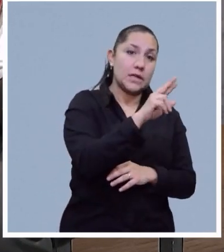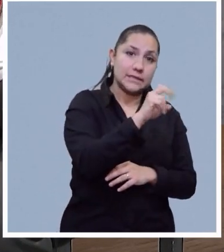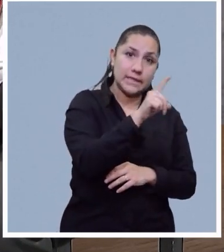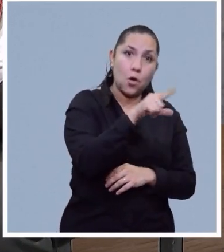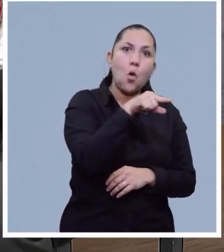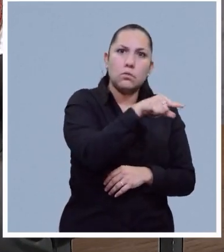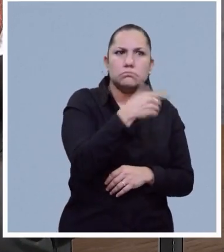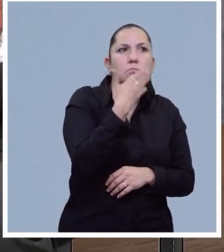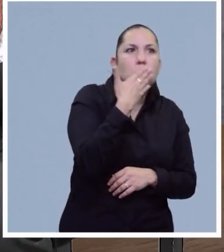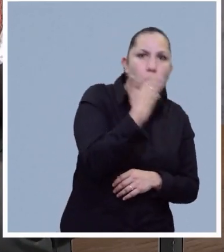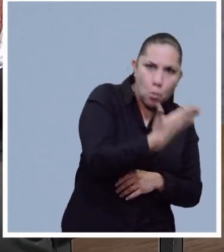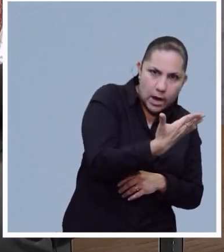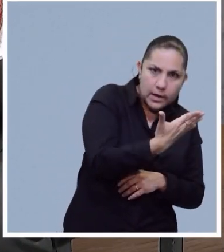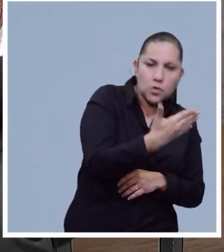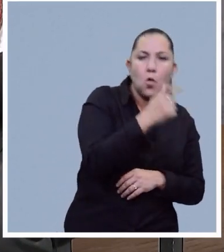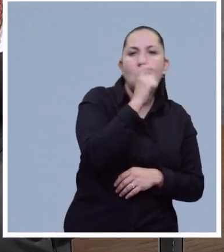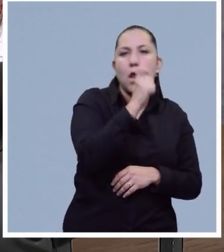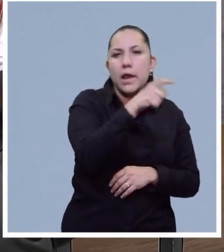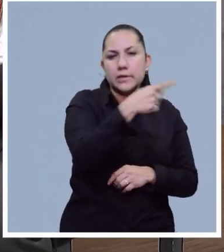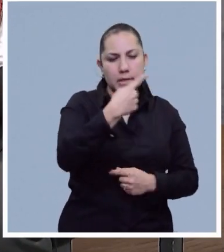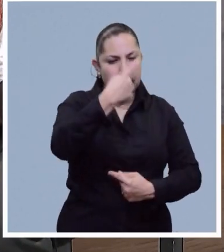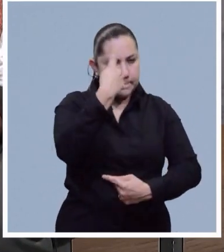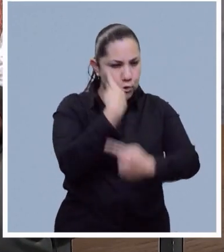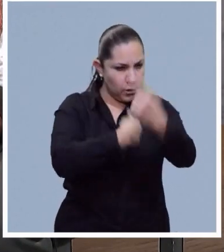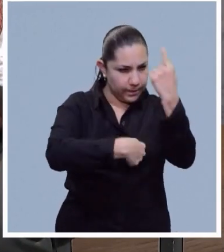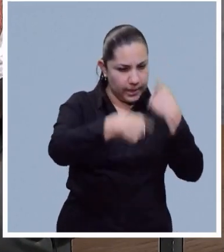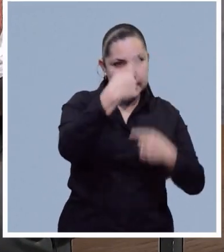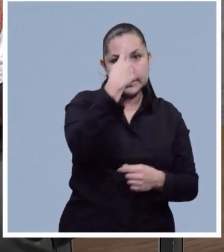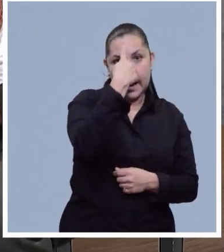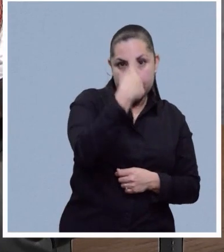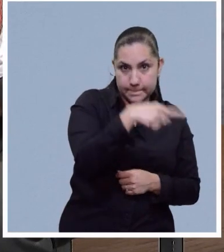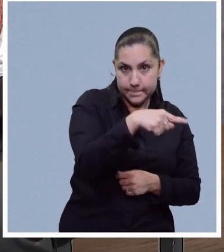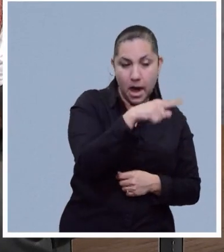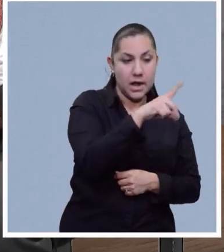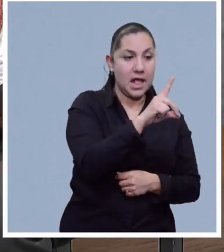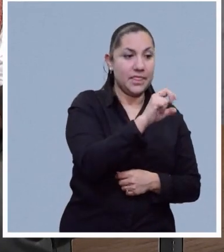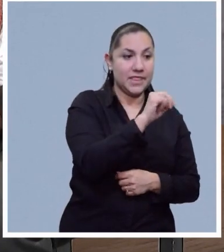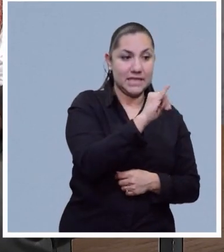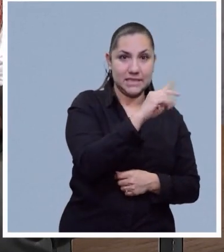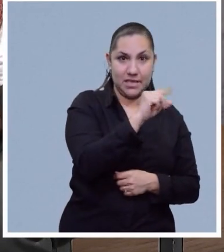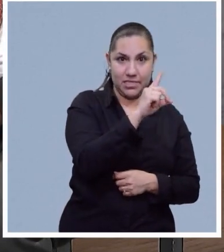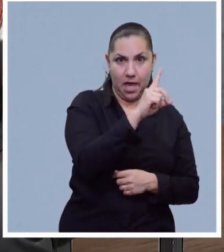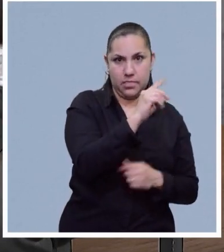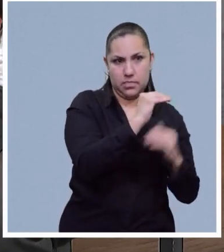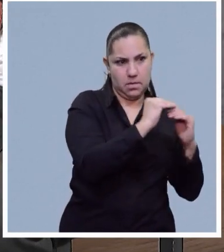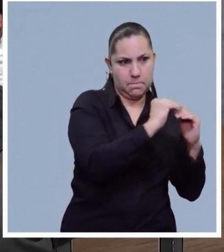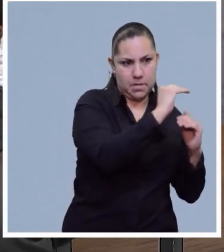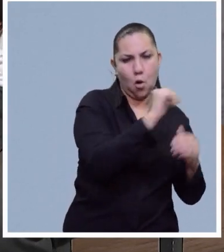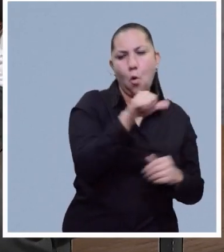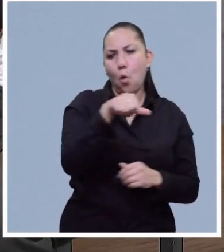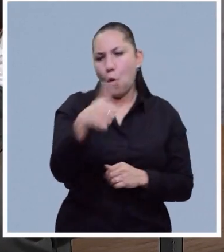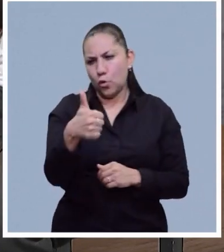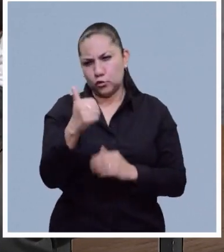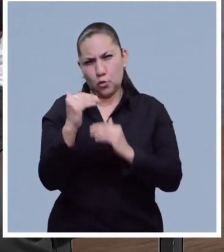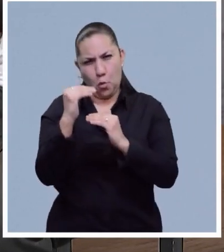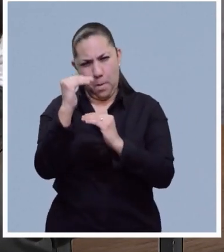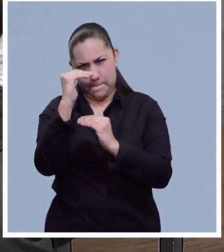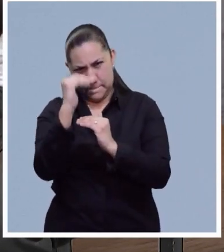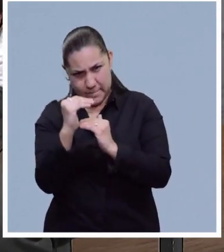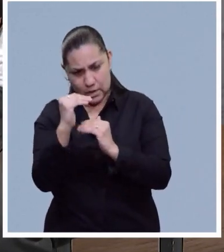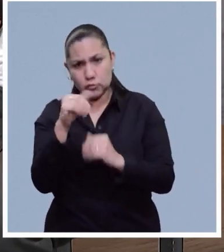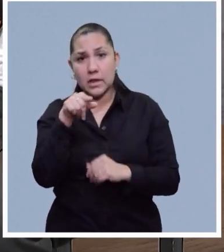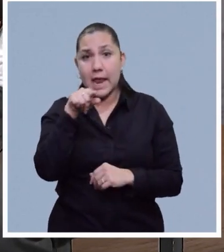son lipoproteínas de alta densidad. Hay lo que llaman colesterol malo, lipoproteínas de baja densidad. Debe haber una proporción de 2 a 1.